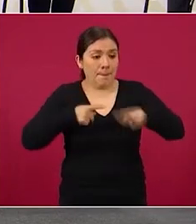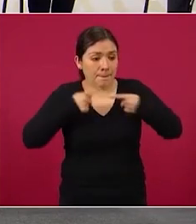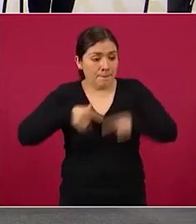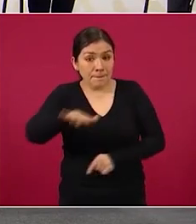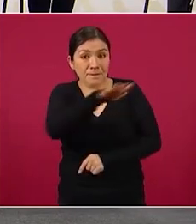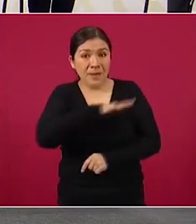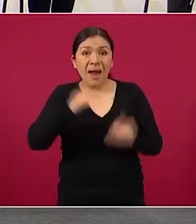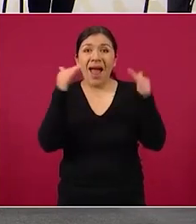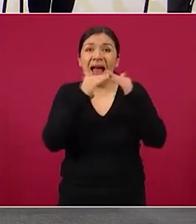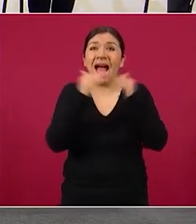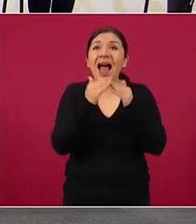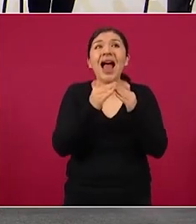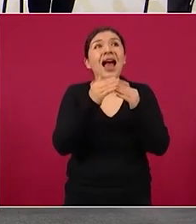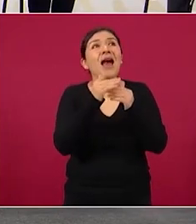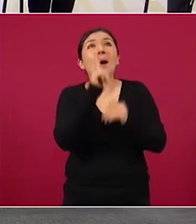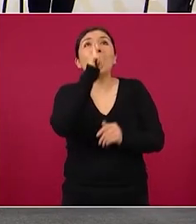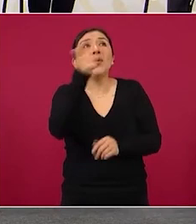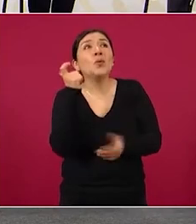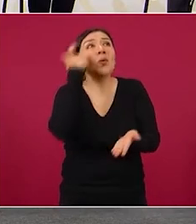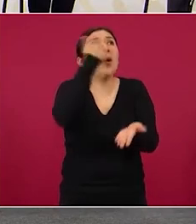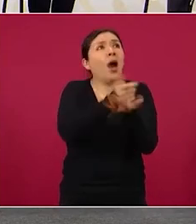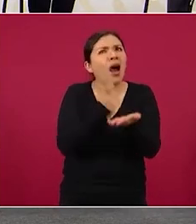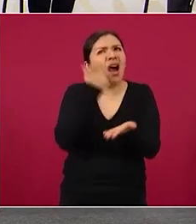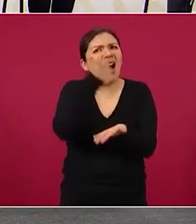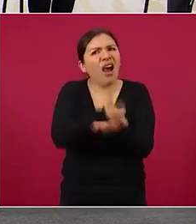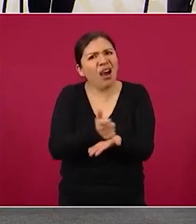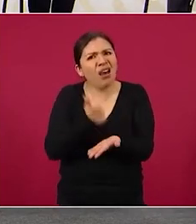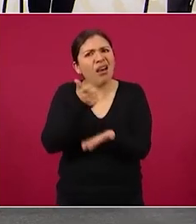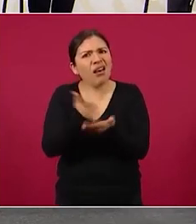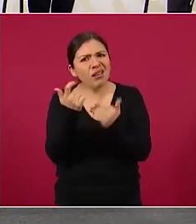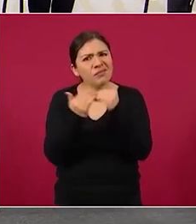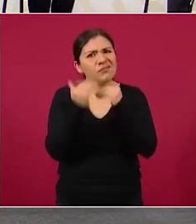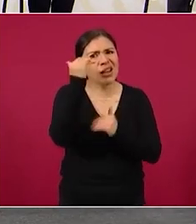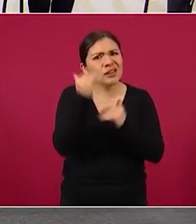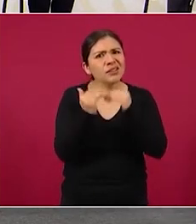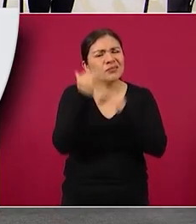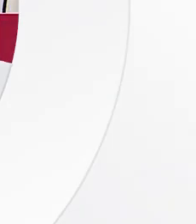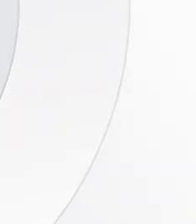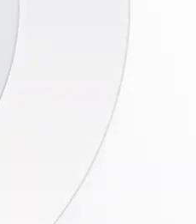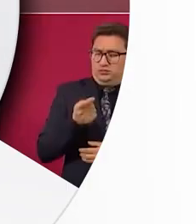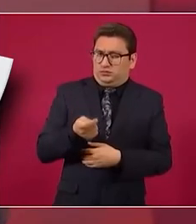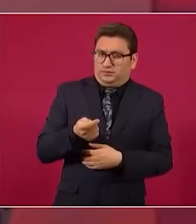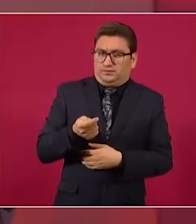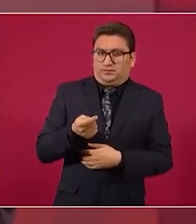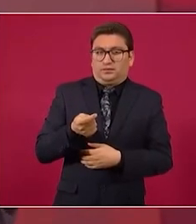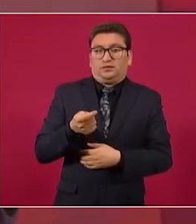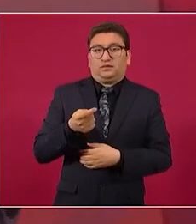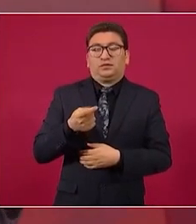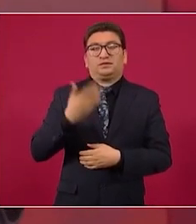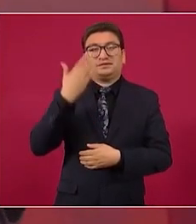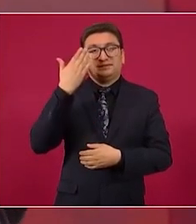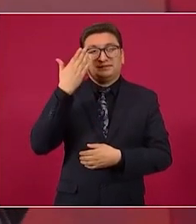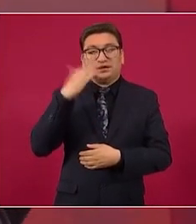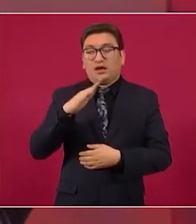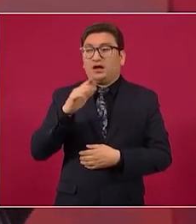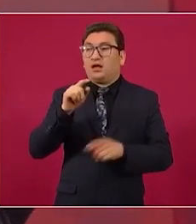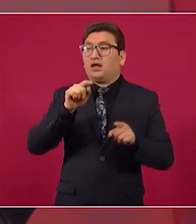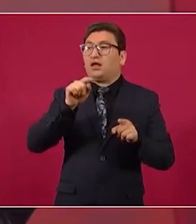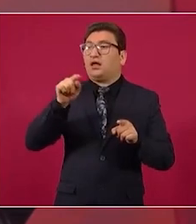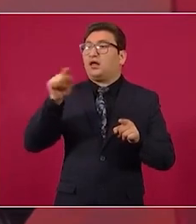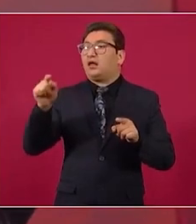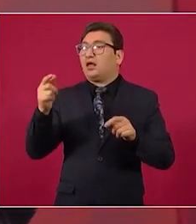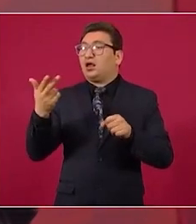tengan que pagar más por la energía eléctrica con los hospitales que quedaron